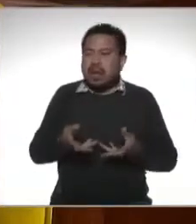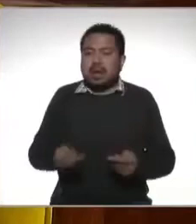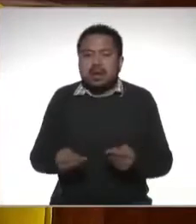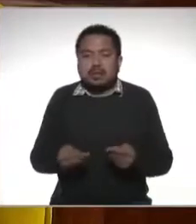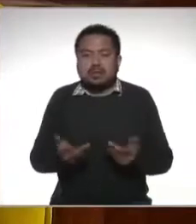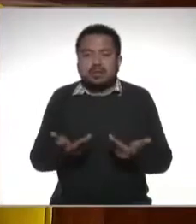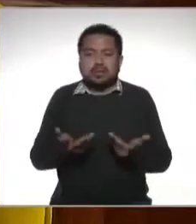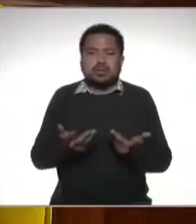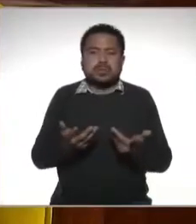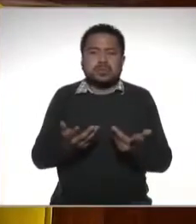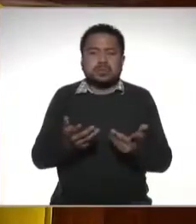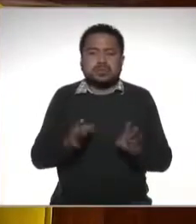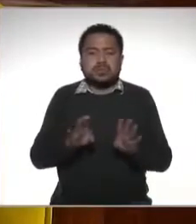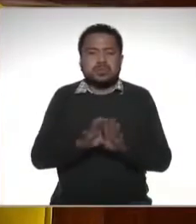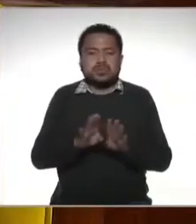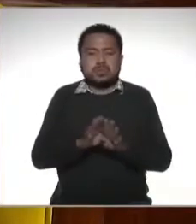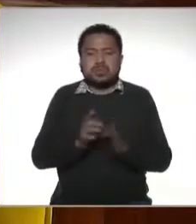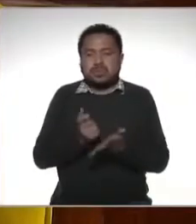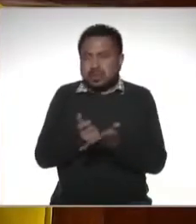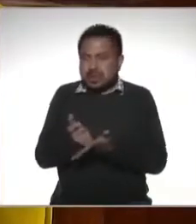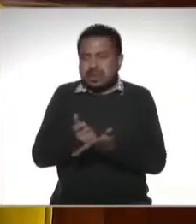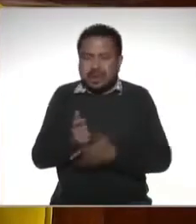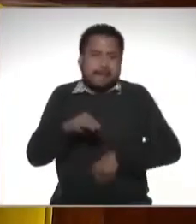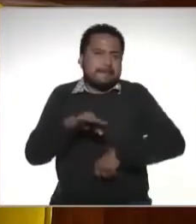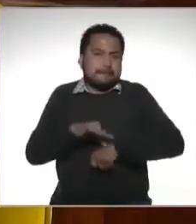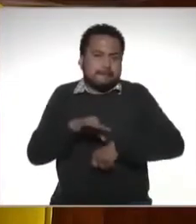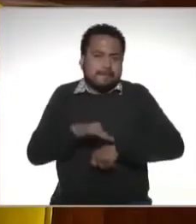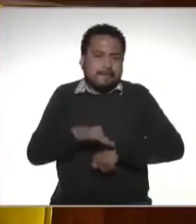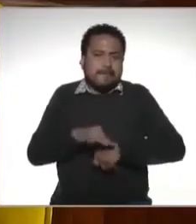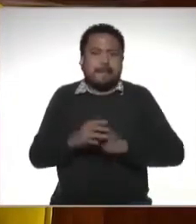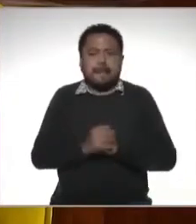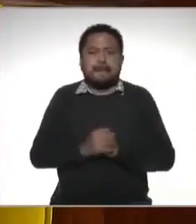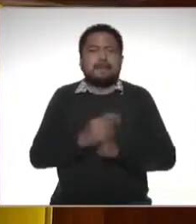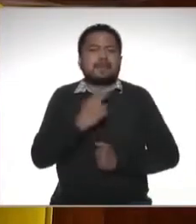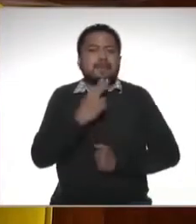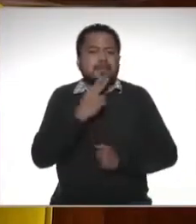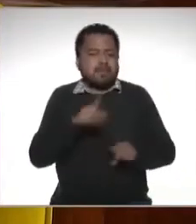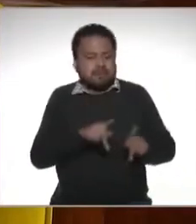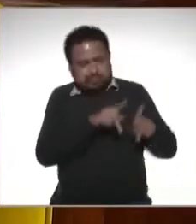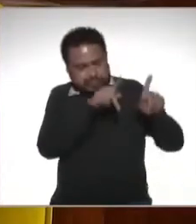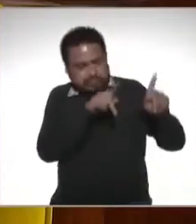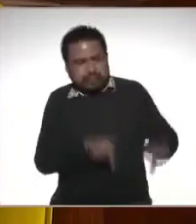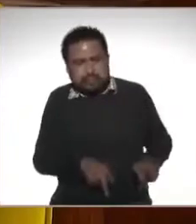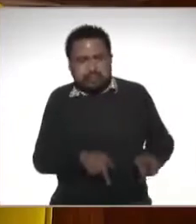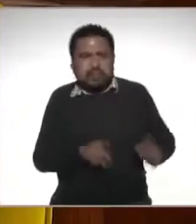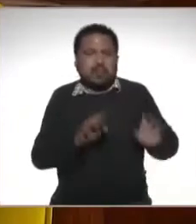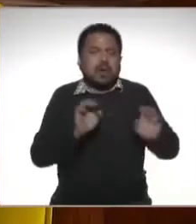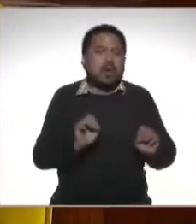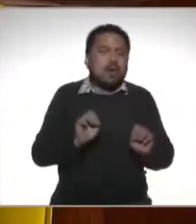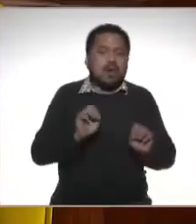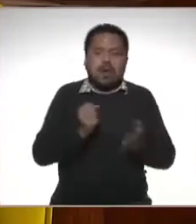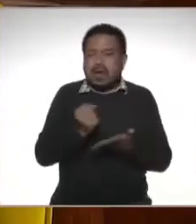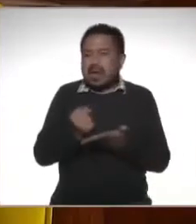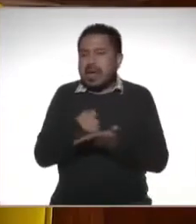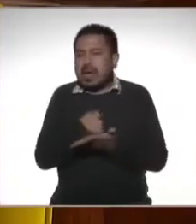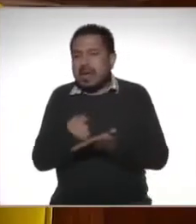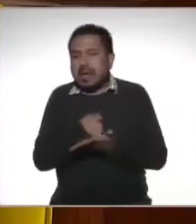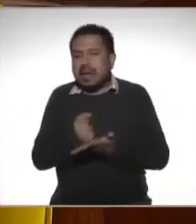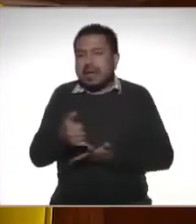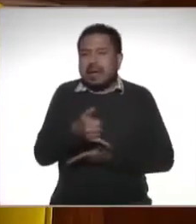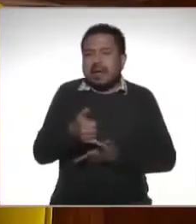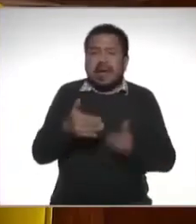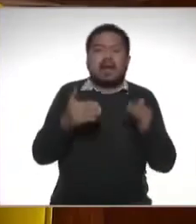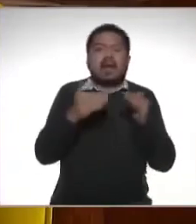de honorarios médicos bueno honorarios médicos defunción en el caso de tengan hipotecas por